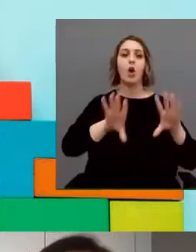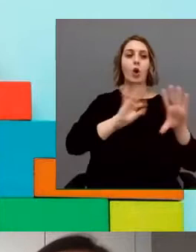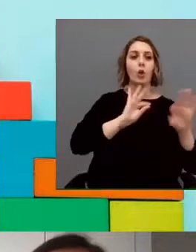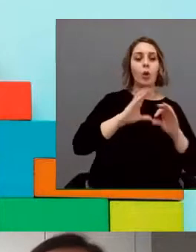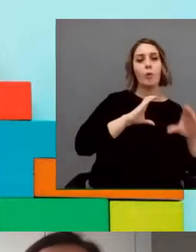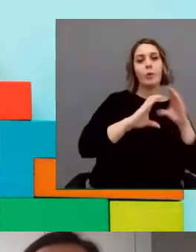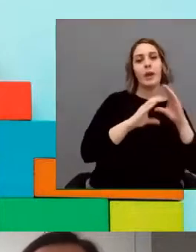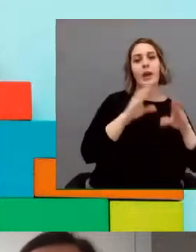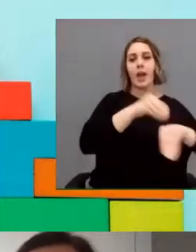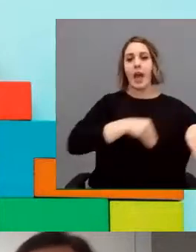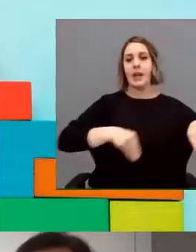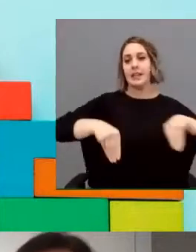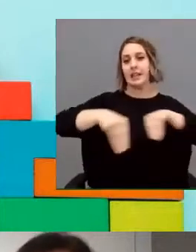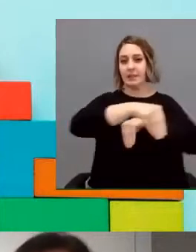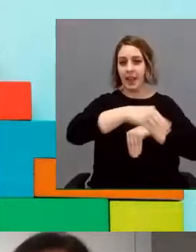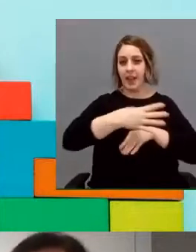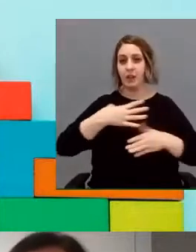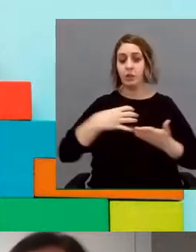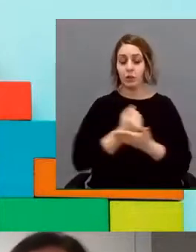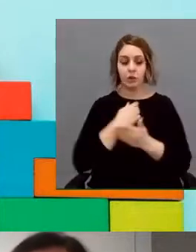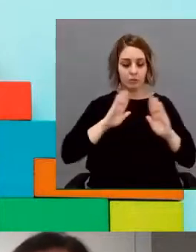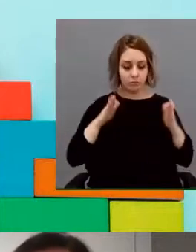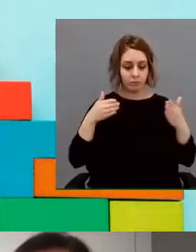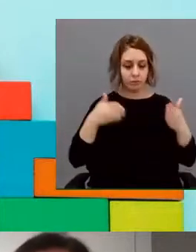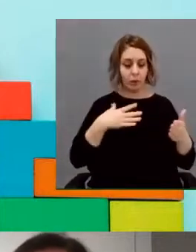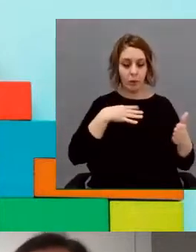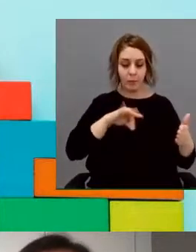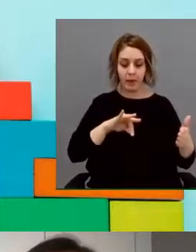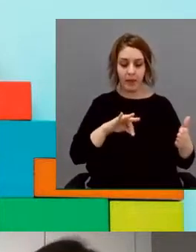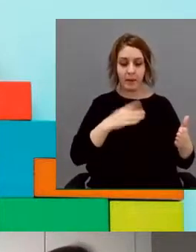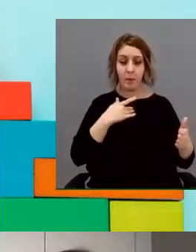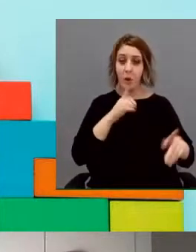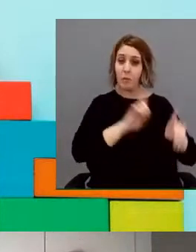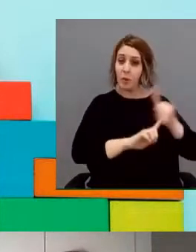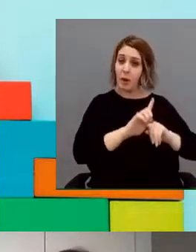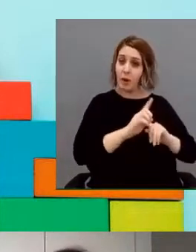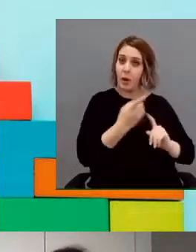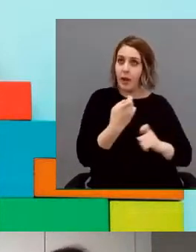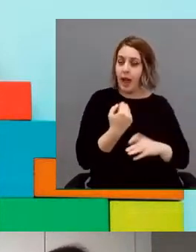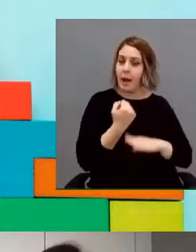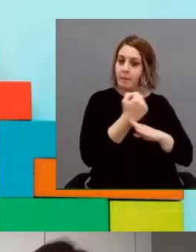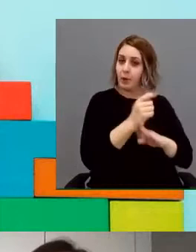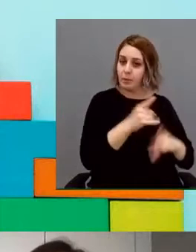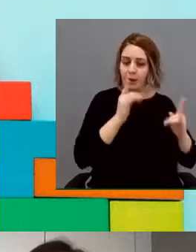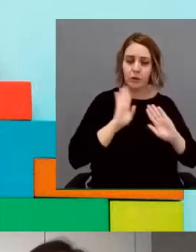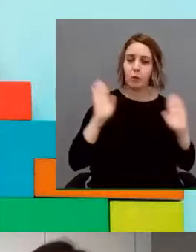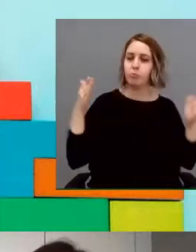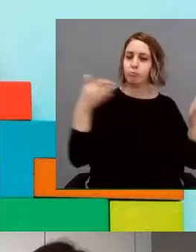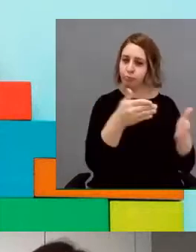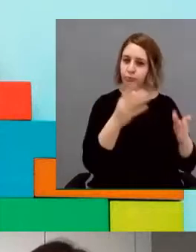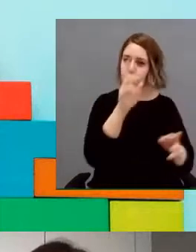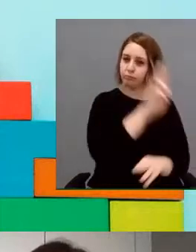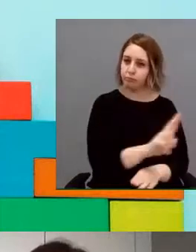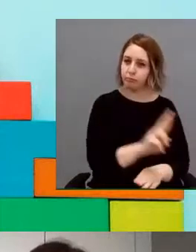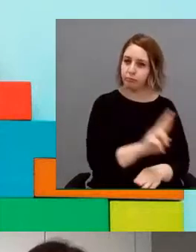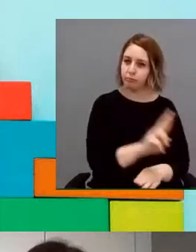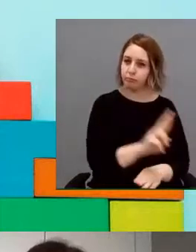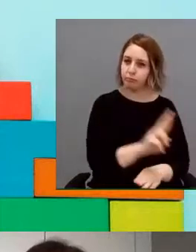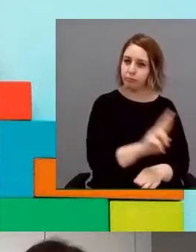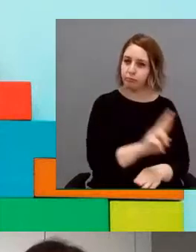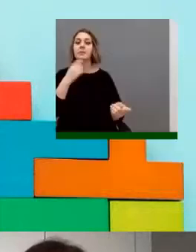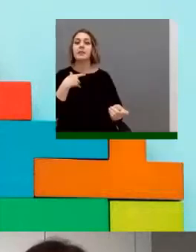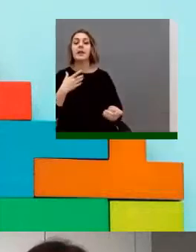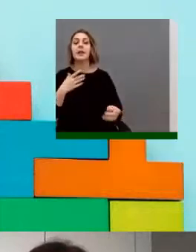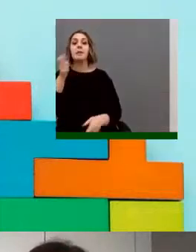y todas aquellas áreas donde pueden presentar más necesidades de apoyo. Si algo nos caracteriza a la Fundación y a todos los